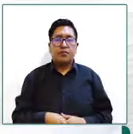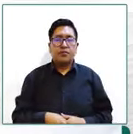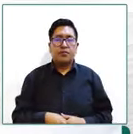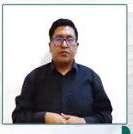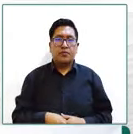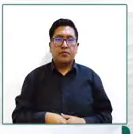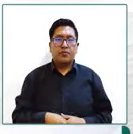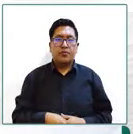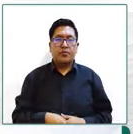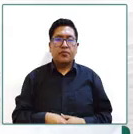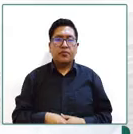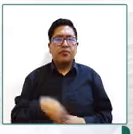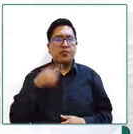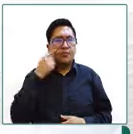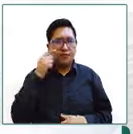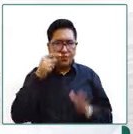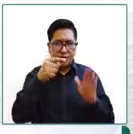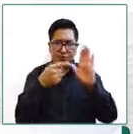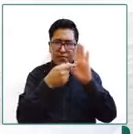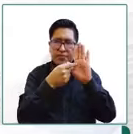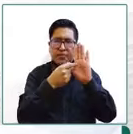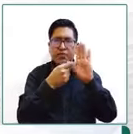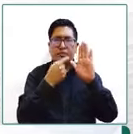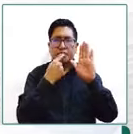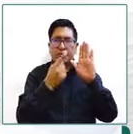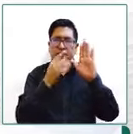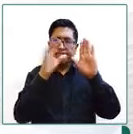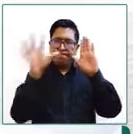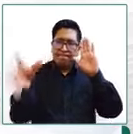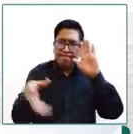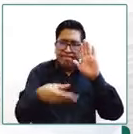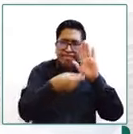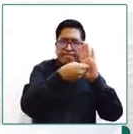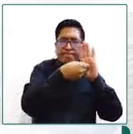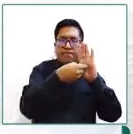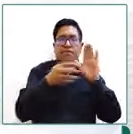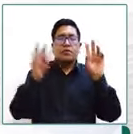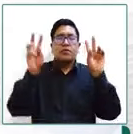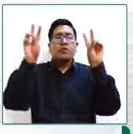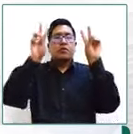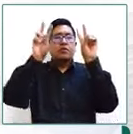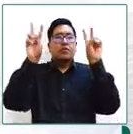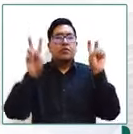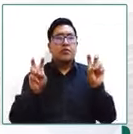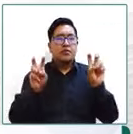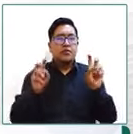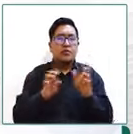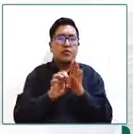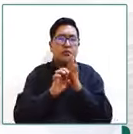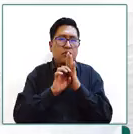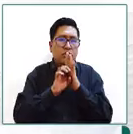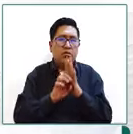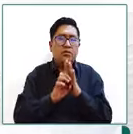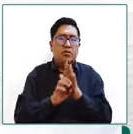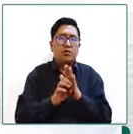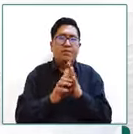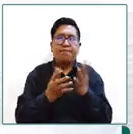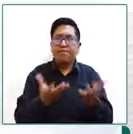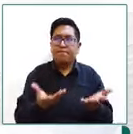hay que ponerle un apunte porque no hay un